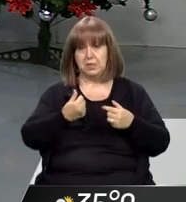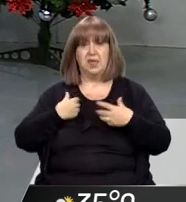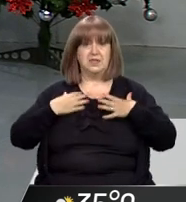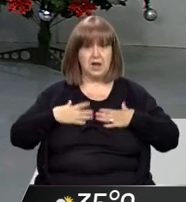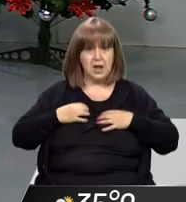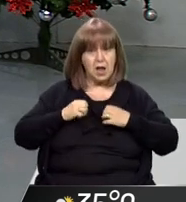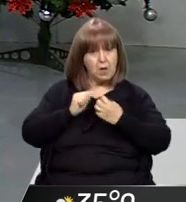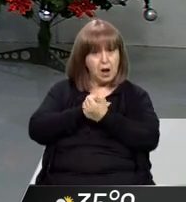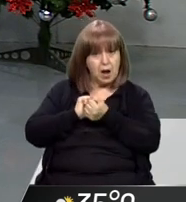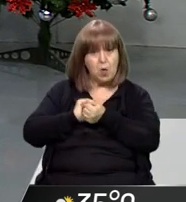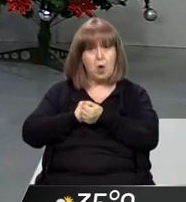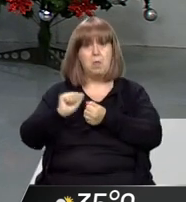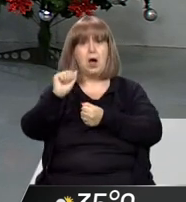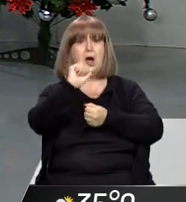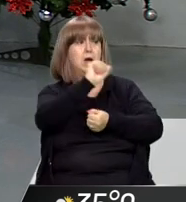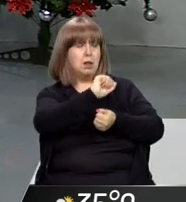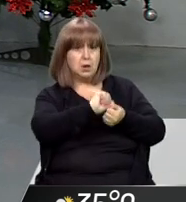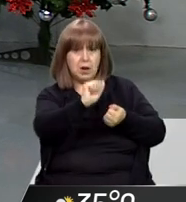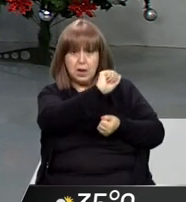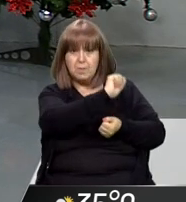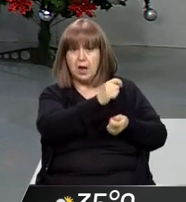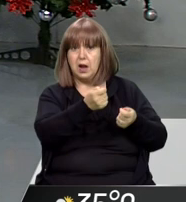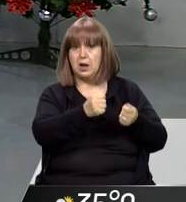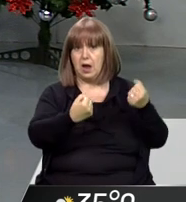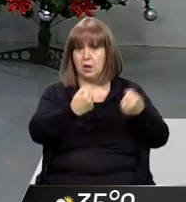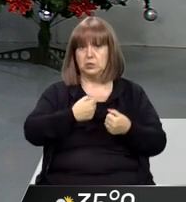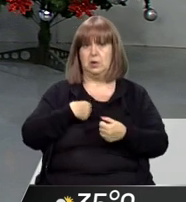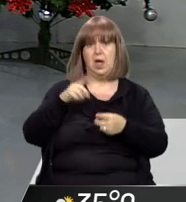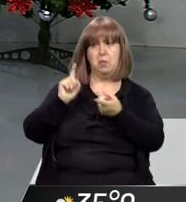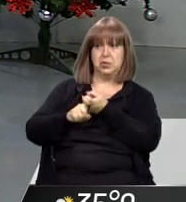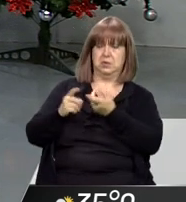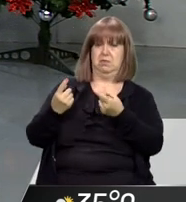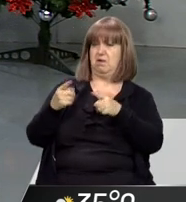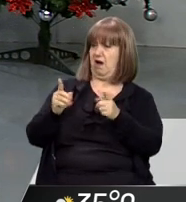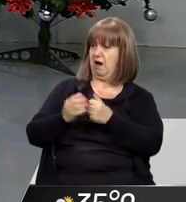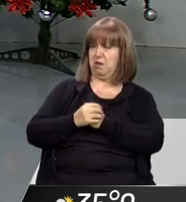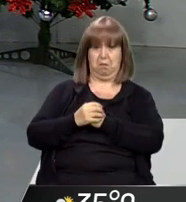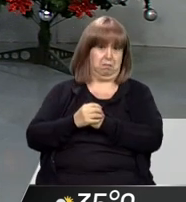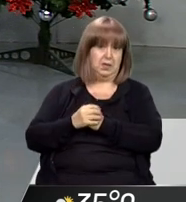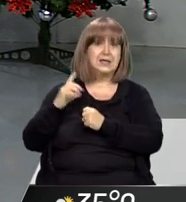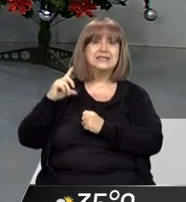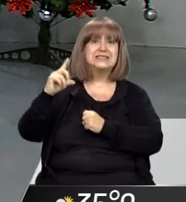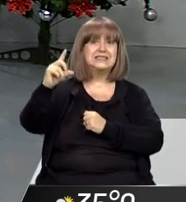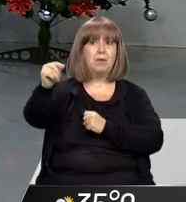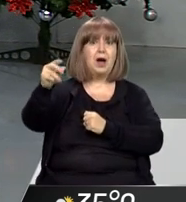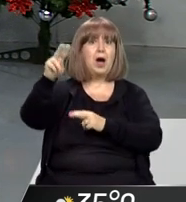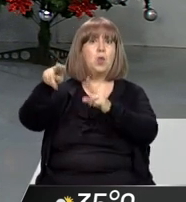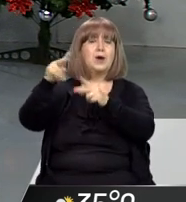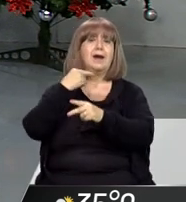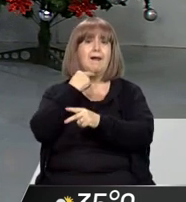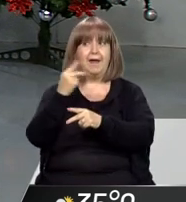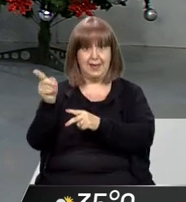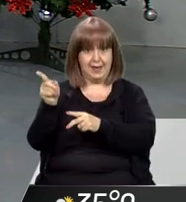baña y limpia su ropa. Algo que inclusive le llama la atención a la mujer y ahí se va, van a buscar a la hija de su pareja.